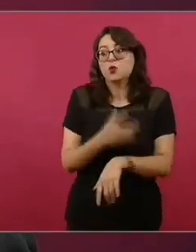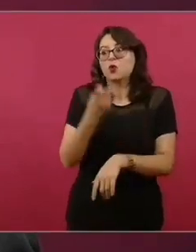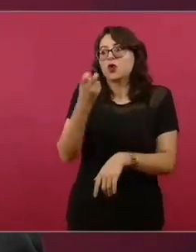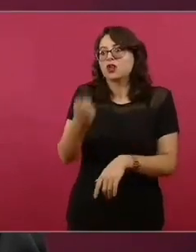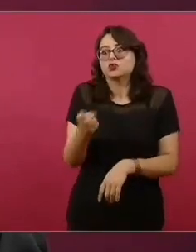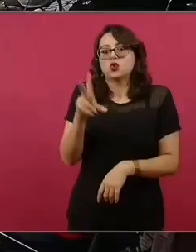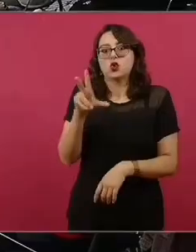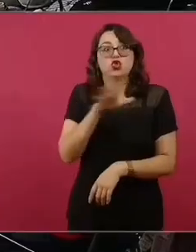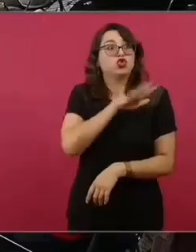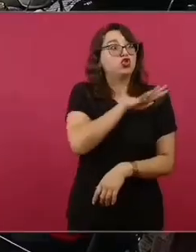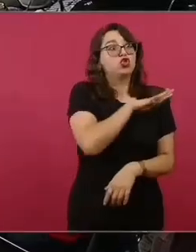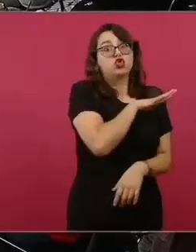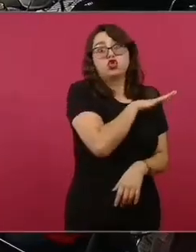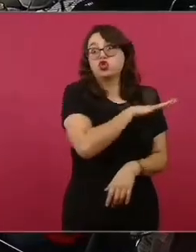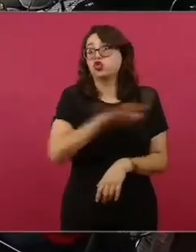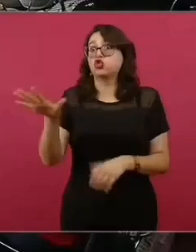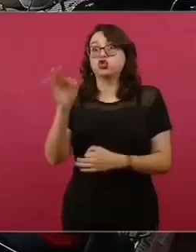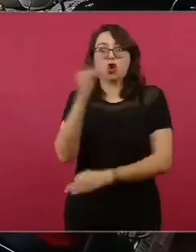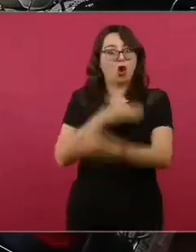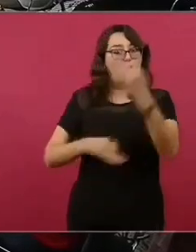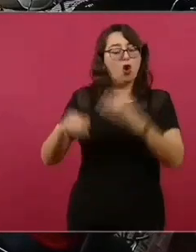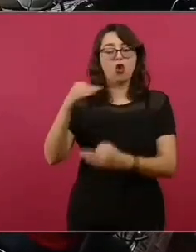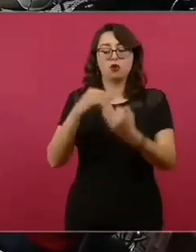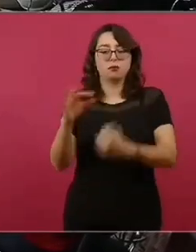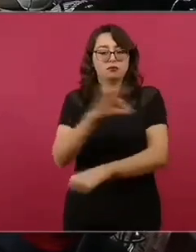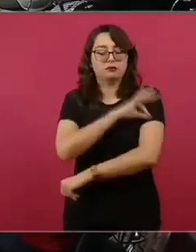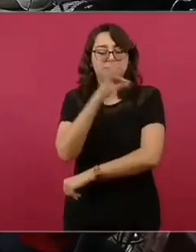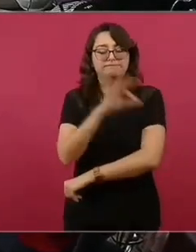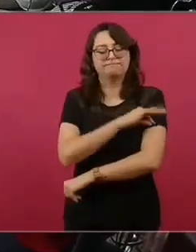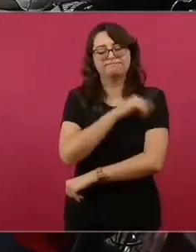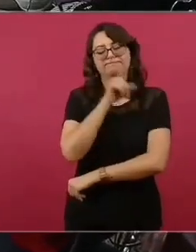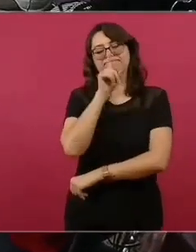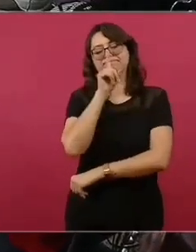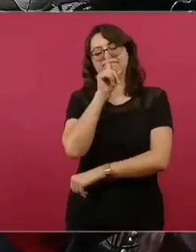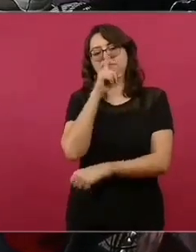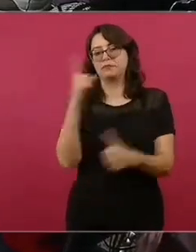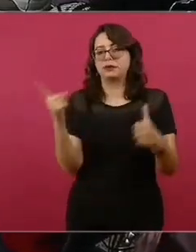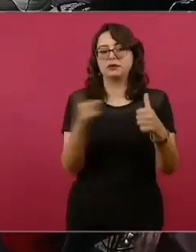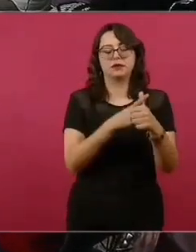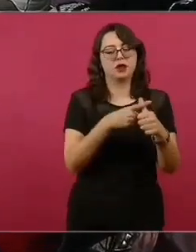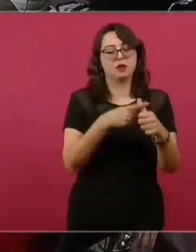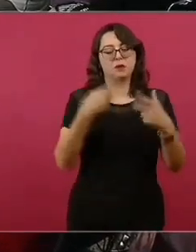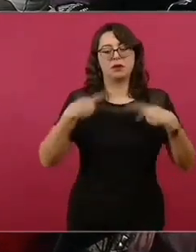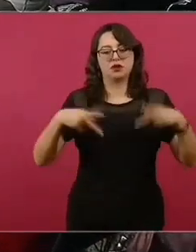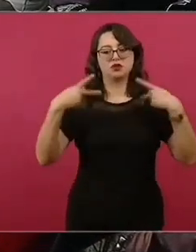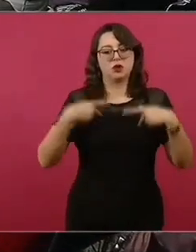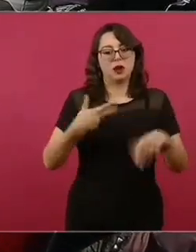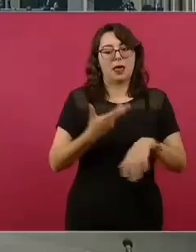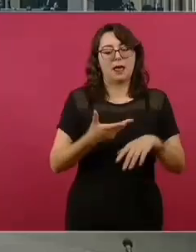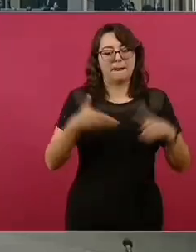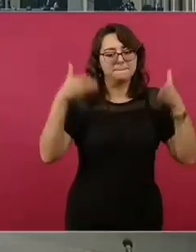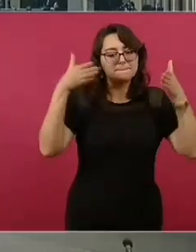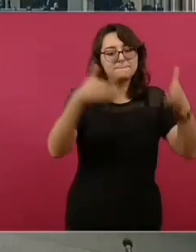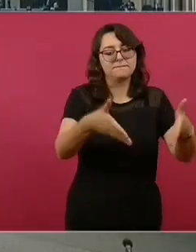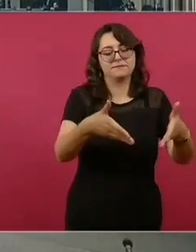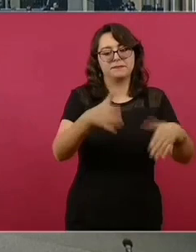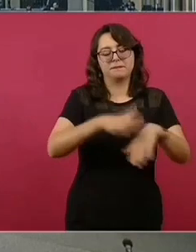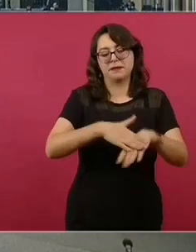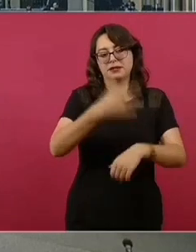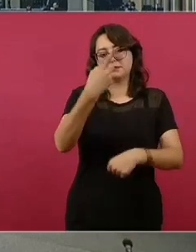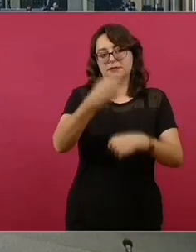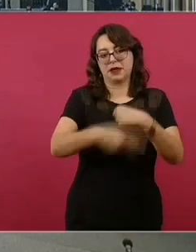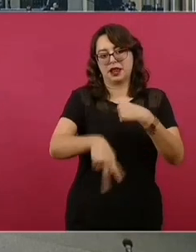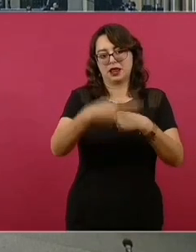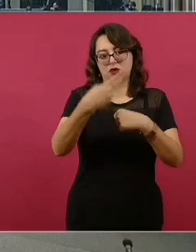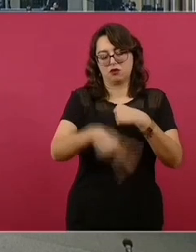poblaciones en riesgo y se vacuna a quienes tienen el mayor riesgo. ¿Pero el sector de la población